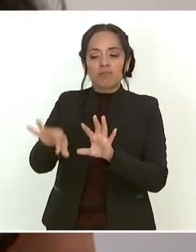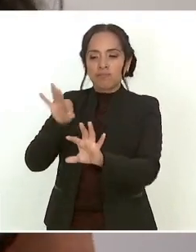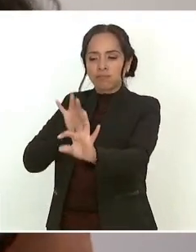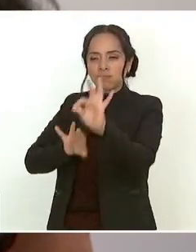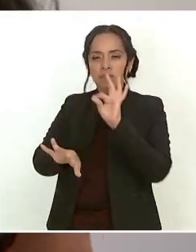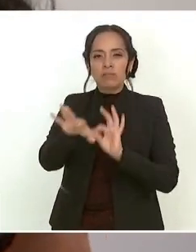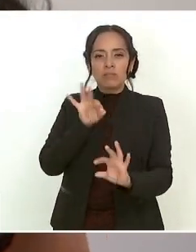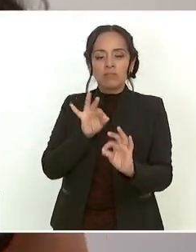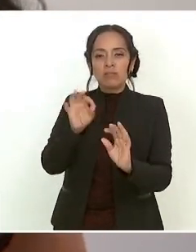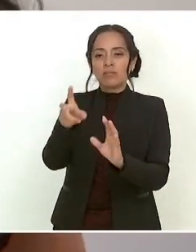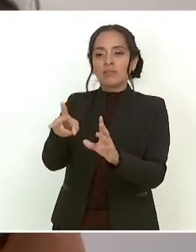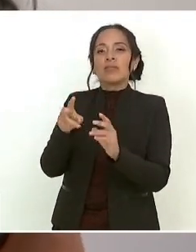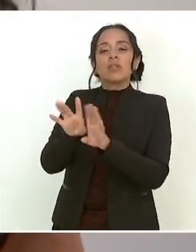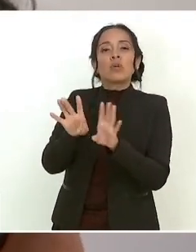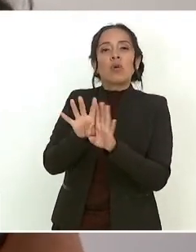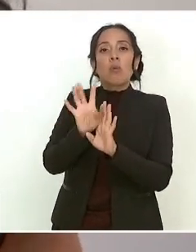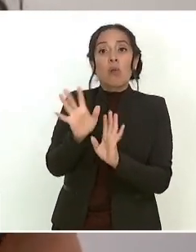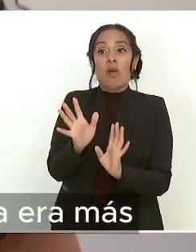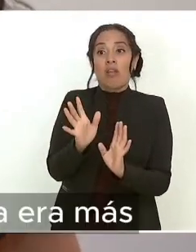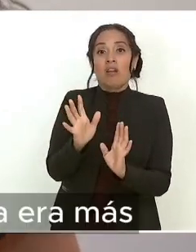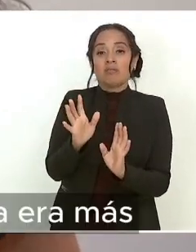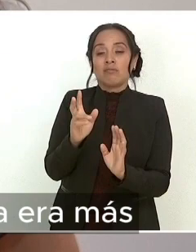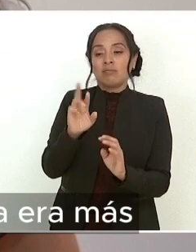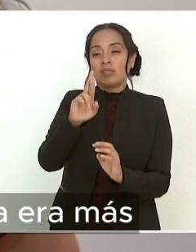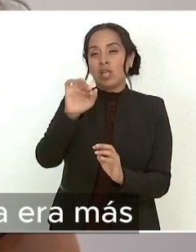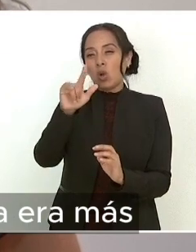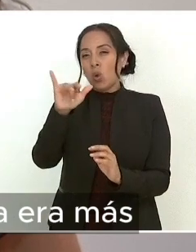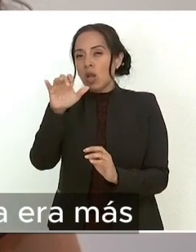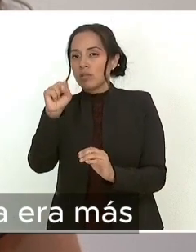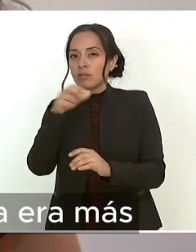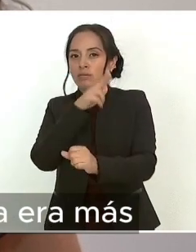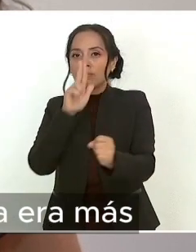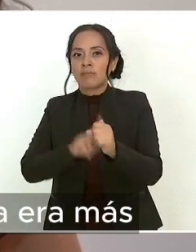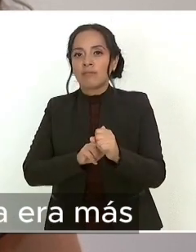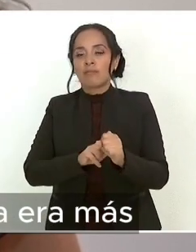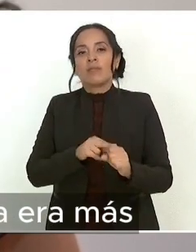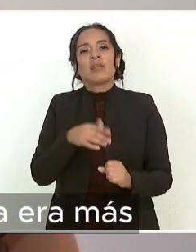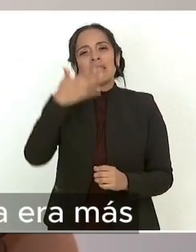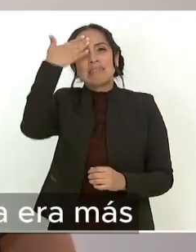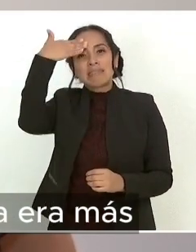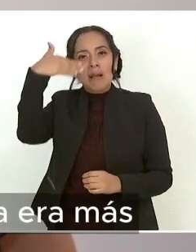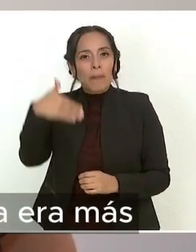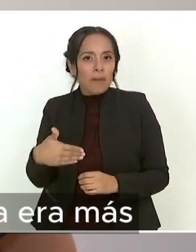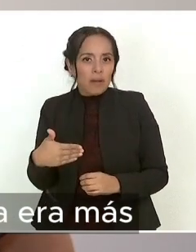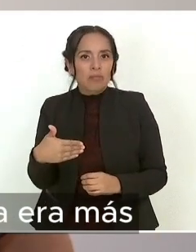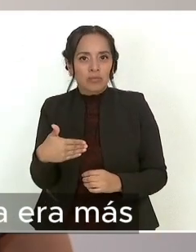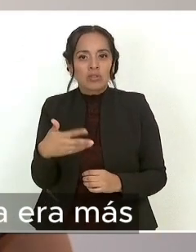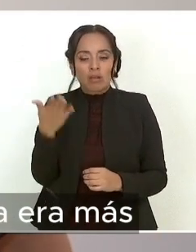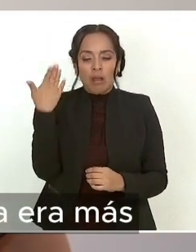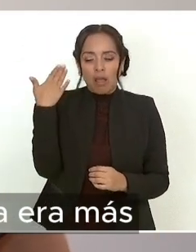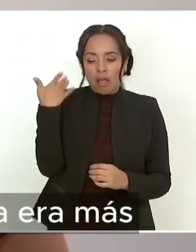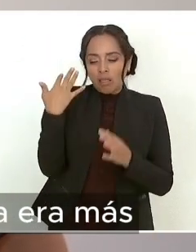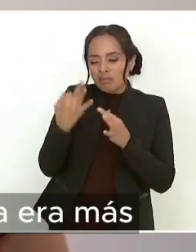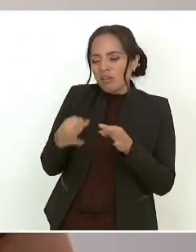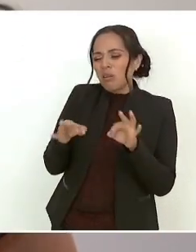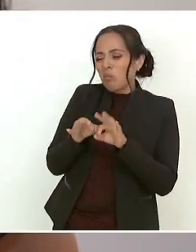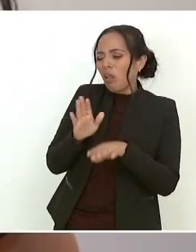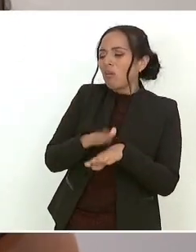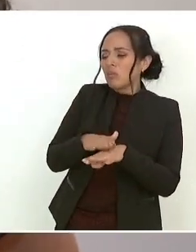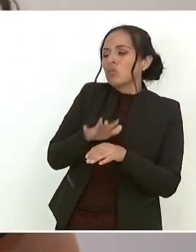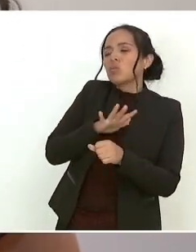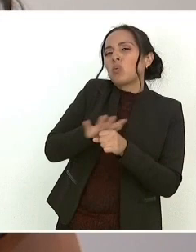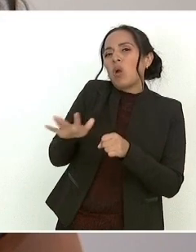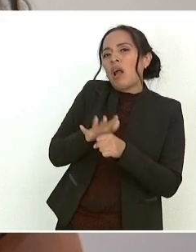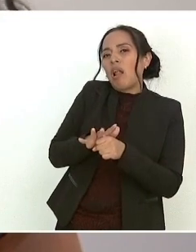de recursos naturales. Sabemos que lo que en su momento importaba era más